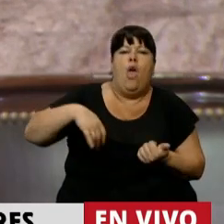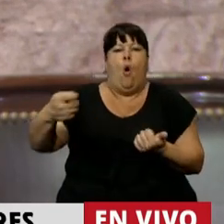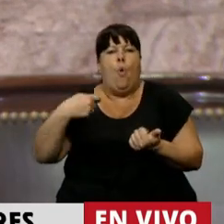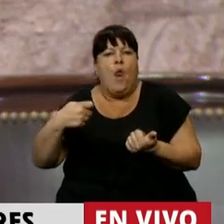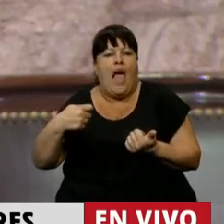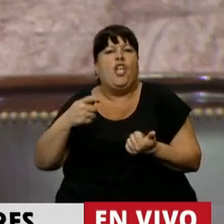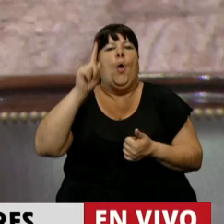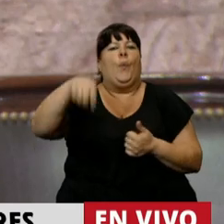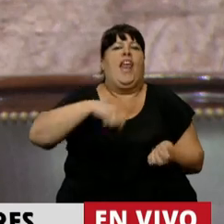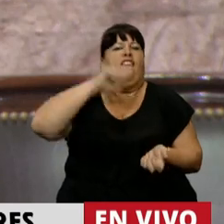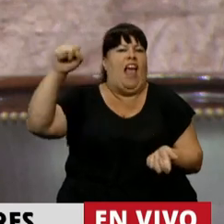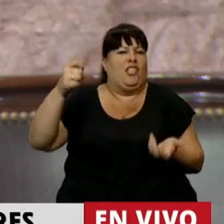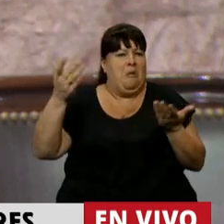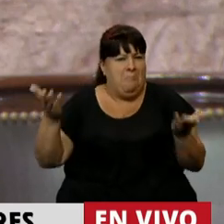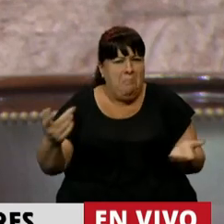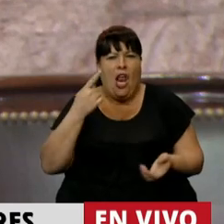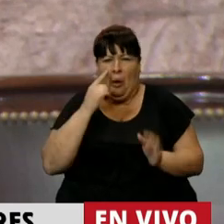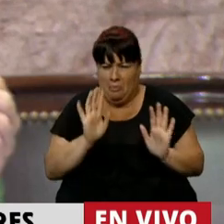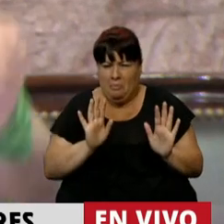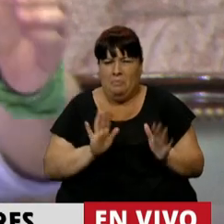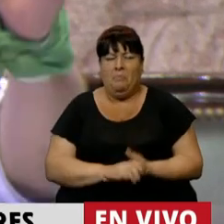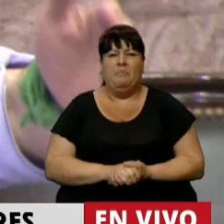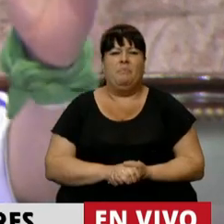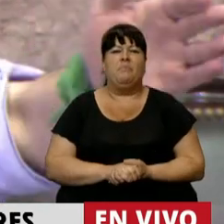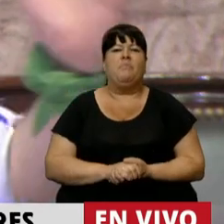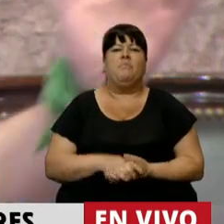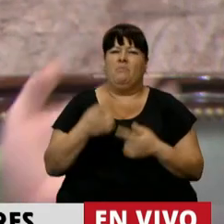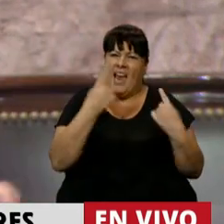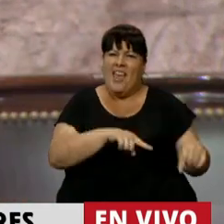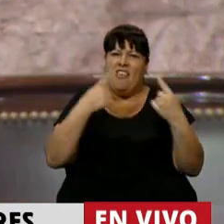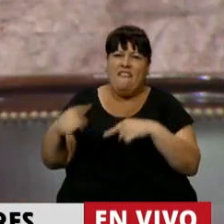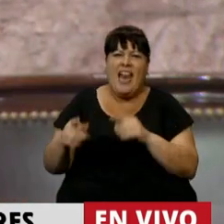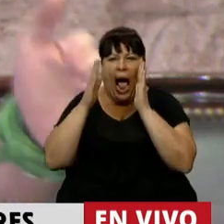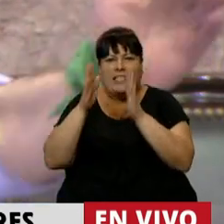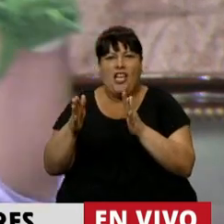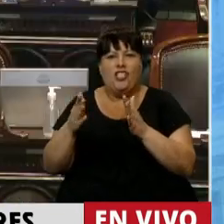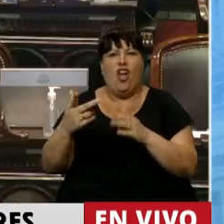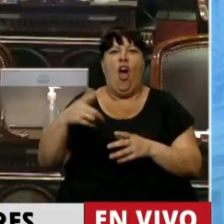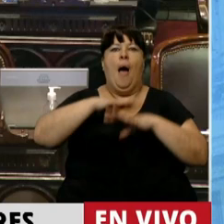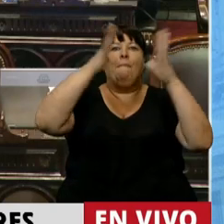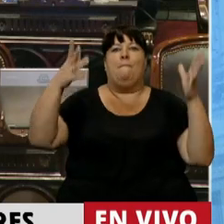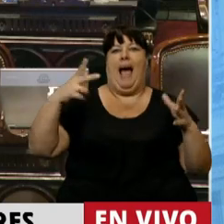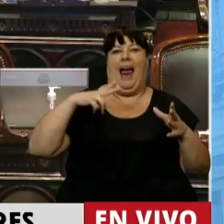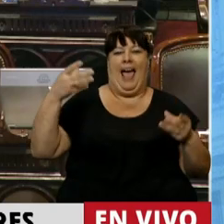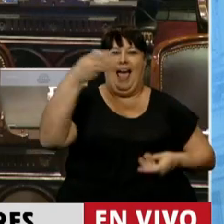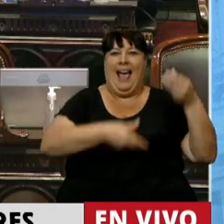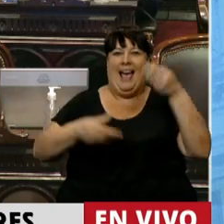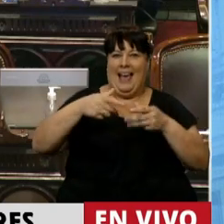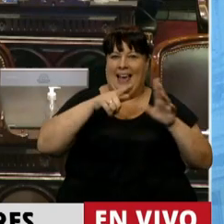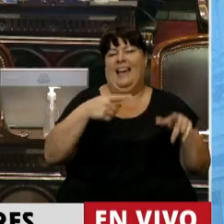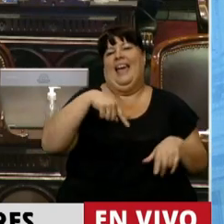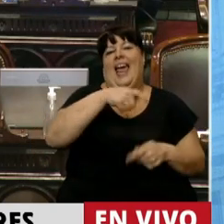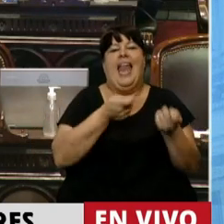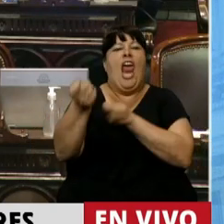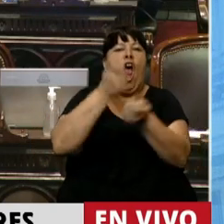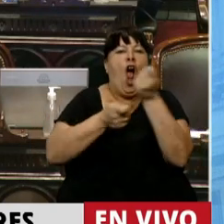jubilaciones, los que generan inflación, pero fíjense que el trato tan distinto que tuvieron los grandes fondos de inversión, esos que